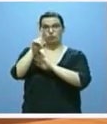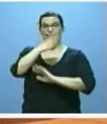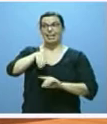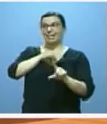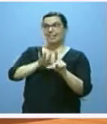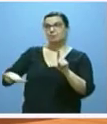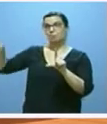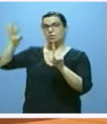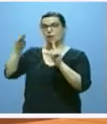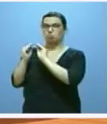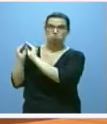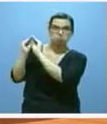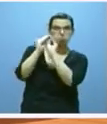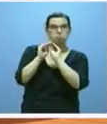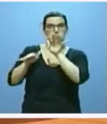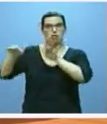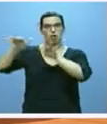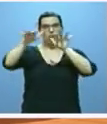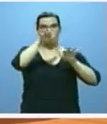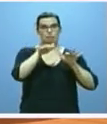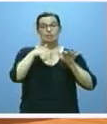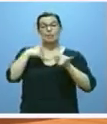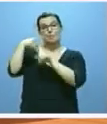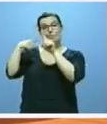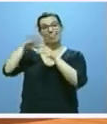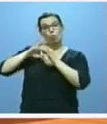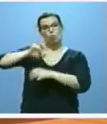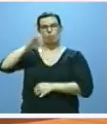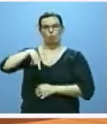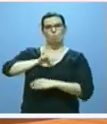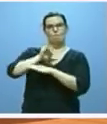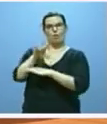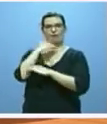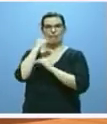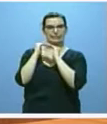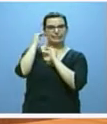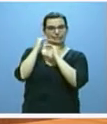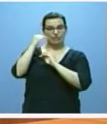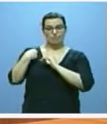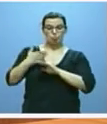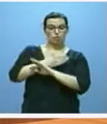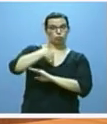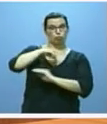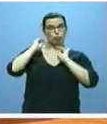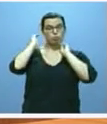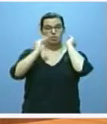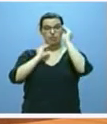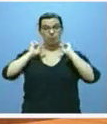y sustancialmente mejor que la media de la Unión Europea, superando nuestras propias previsiones iniciales.